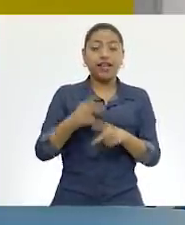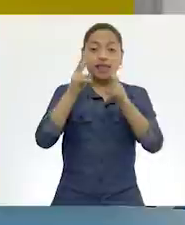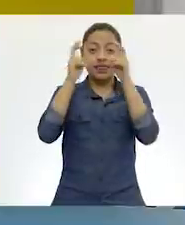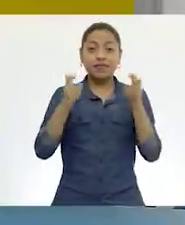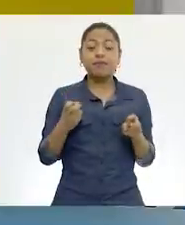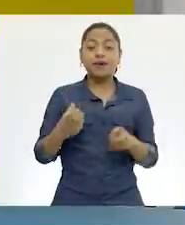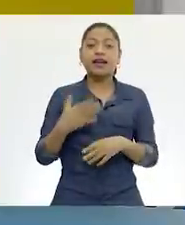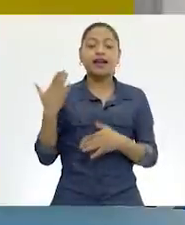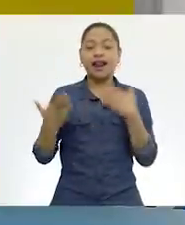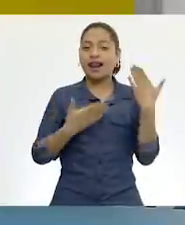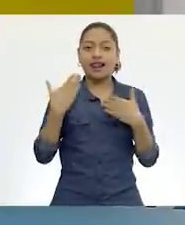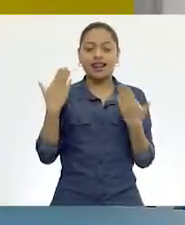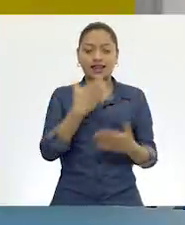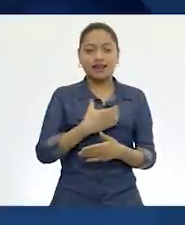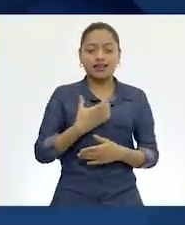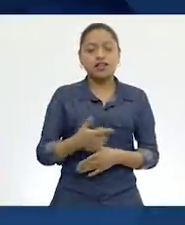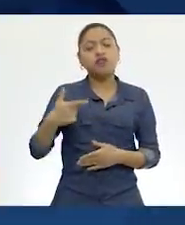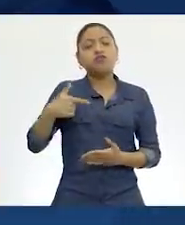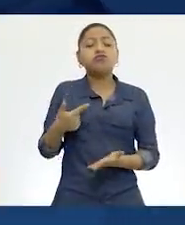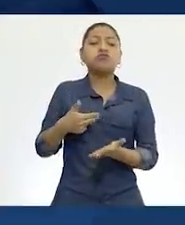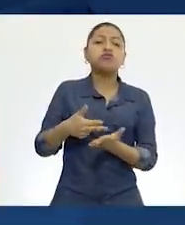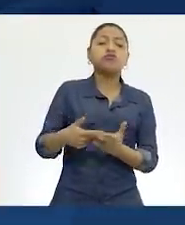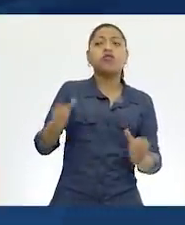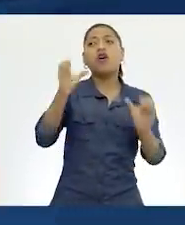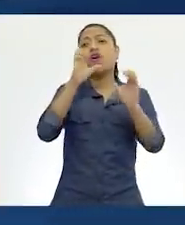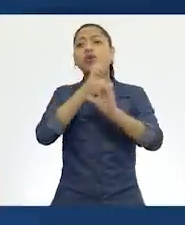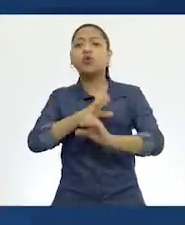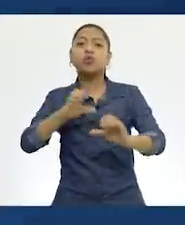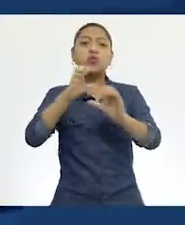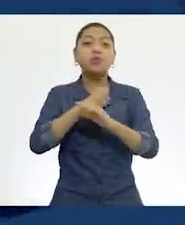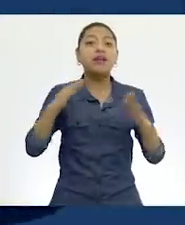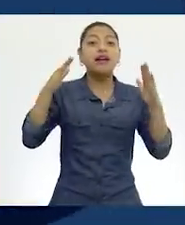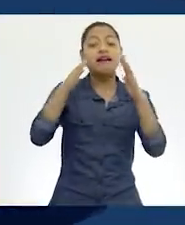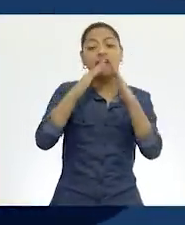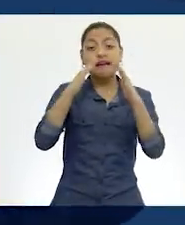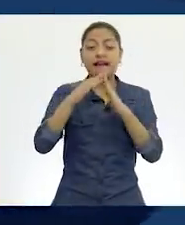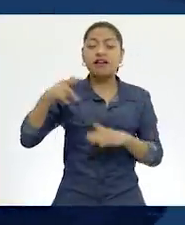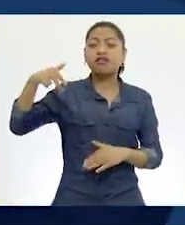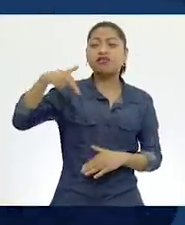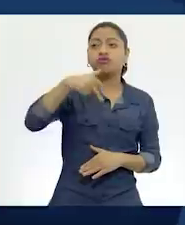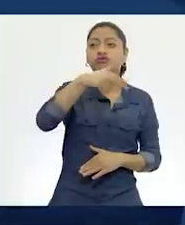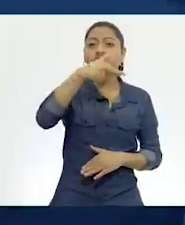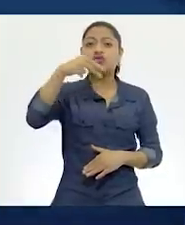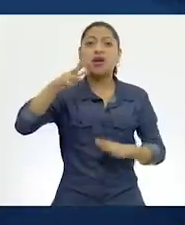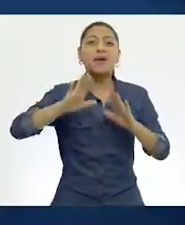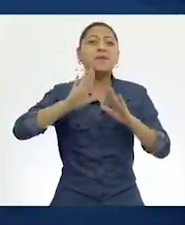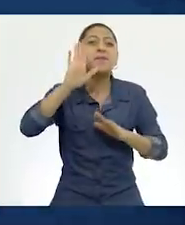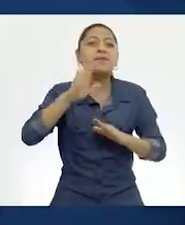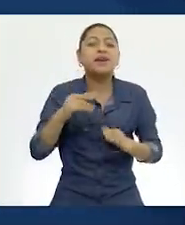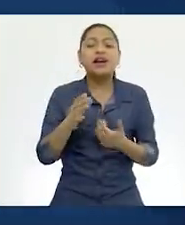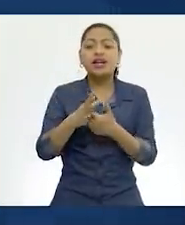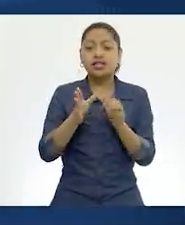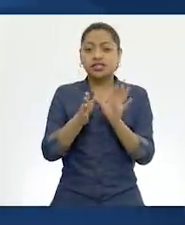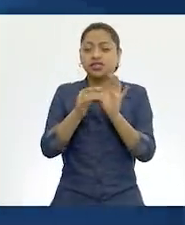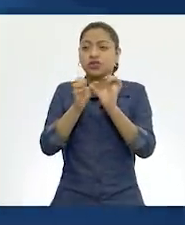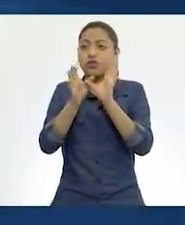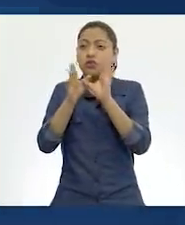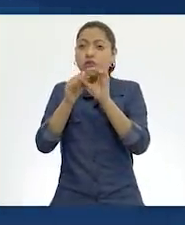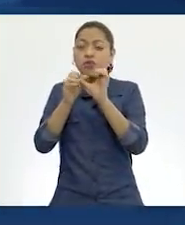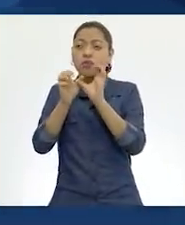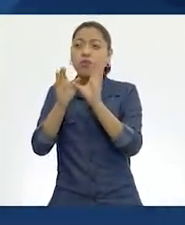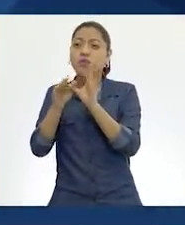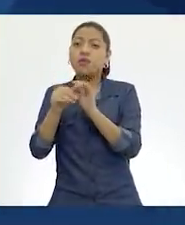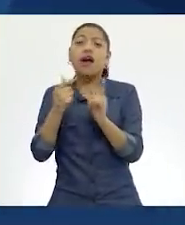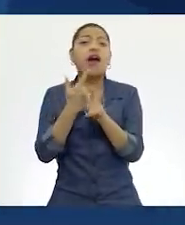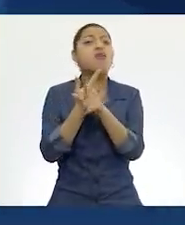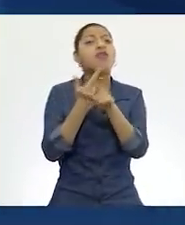Iba cantando por toda la casa, como un pájaro sin jaula. Así vivía mi